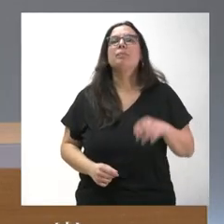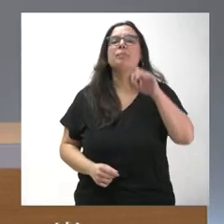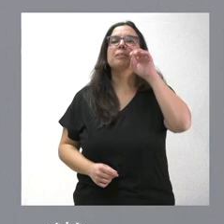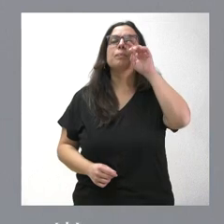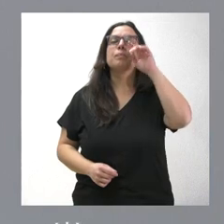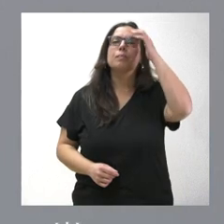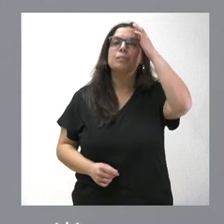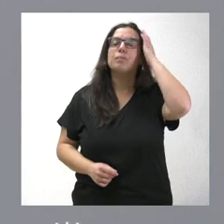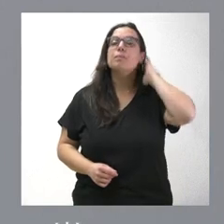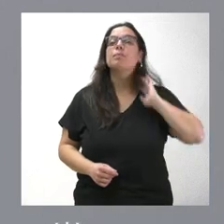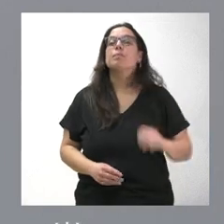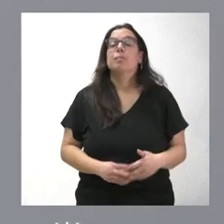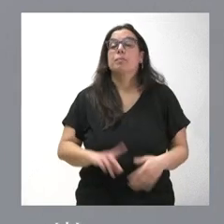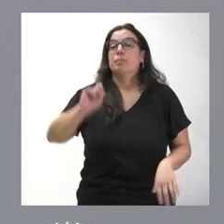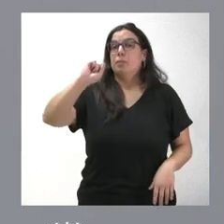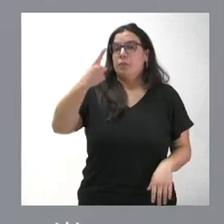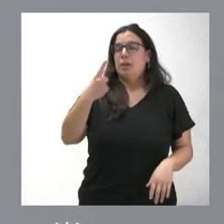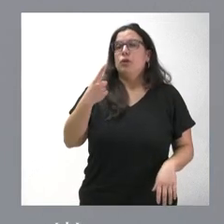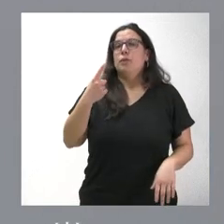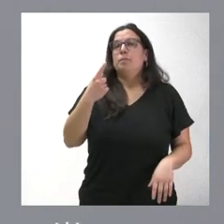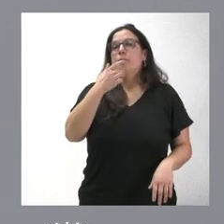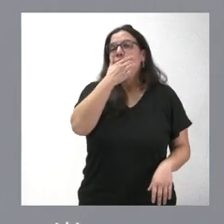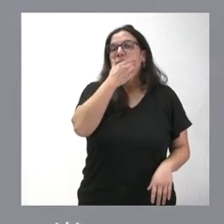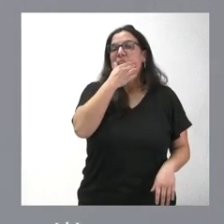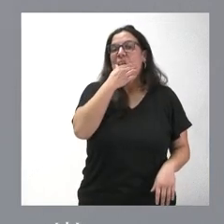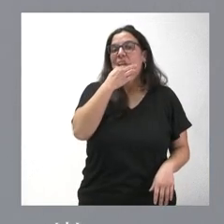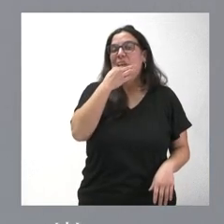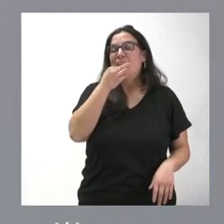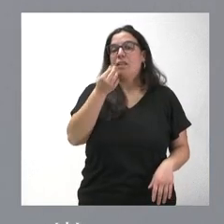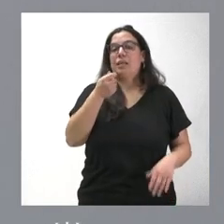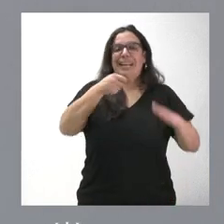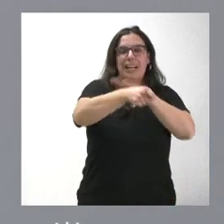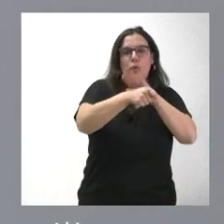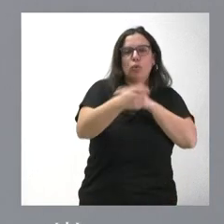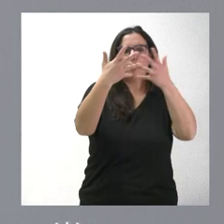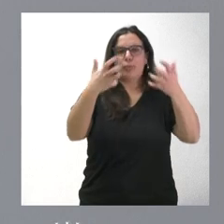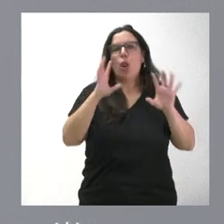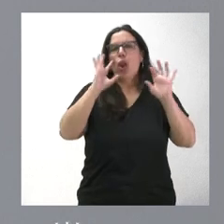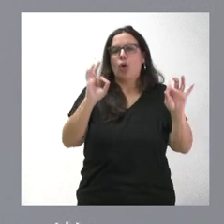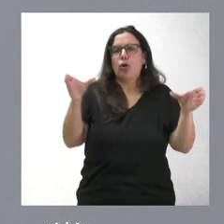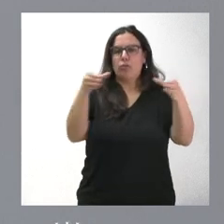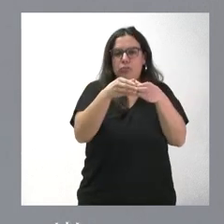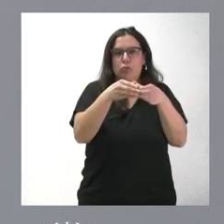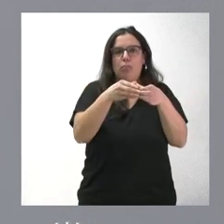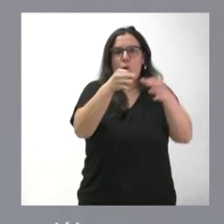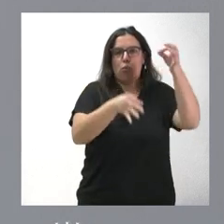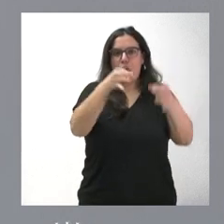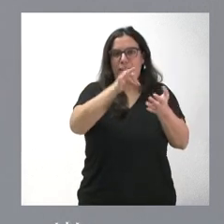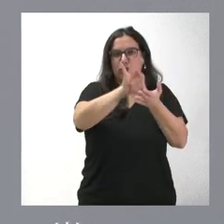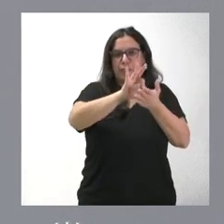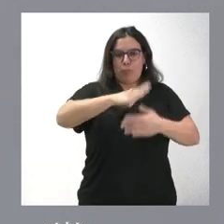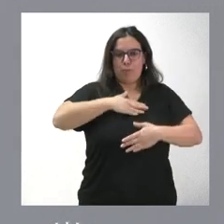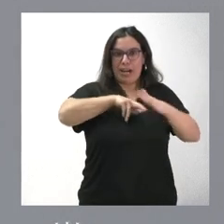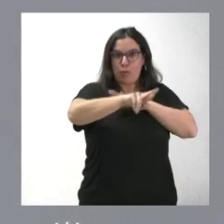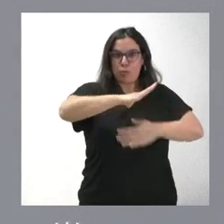Lo primero, quienes liderarán estos recursos cuando los presentemos, efectivamente, serán los servicios jurídicos de la Junta de Castilla y León. Por tanto, con los medios propios